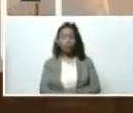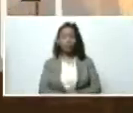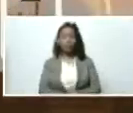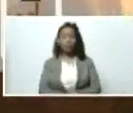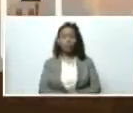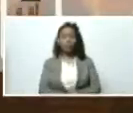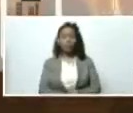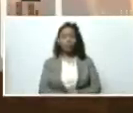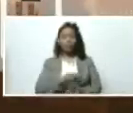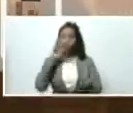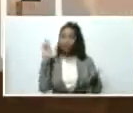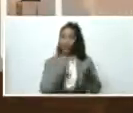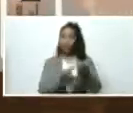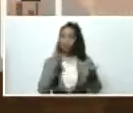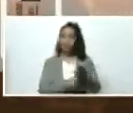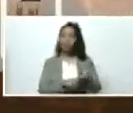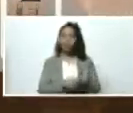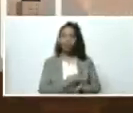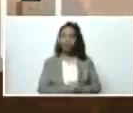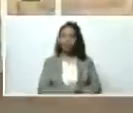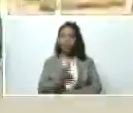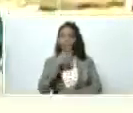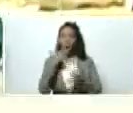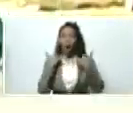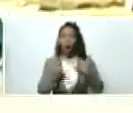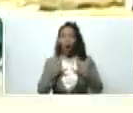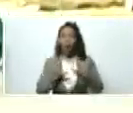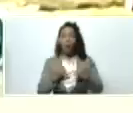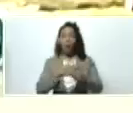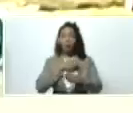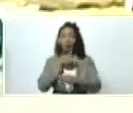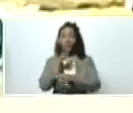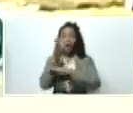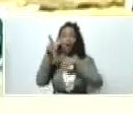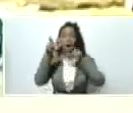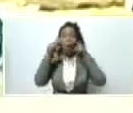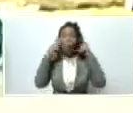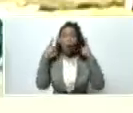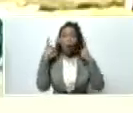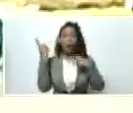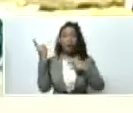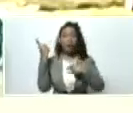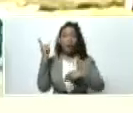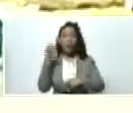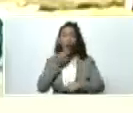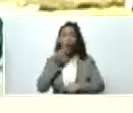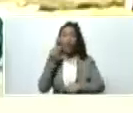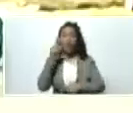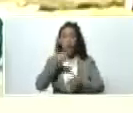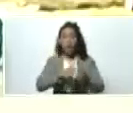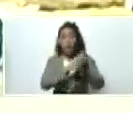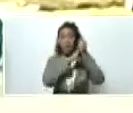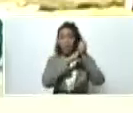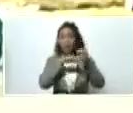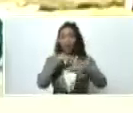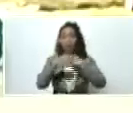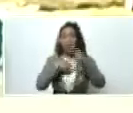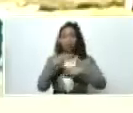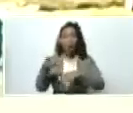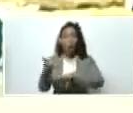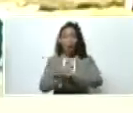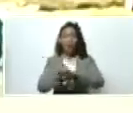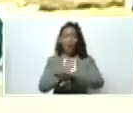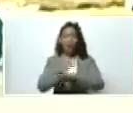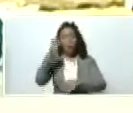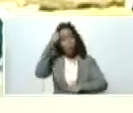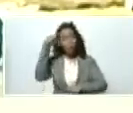es la verdad, bueno, y nos vamos a La Guaira, allá en La Guaira está este joven líder revolucionario, gobernador